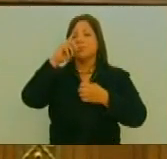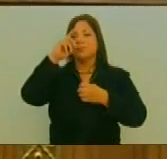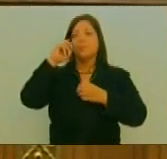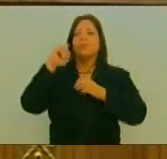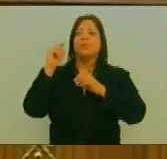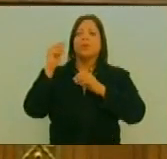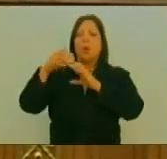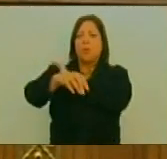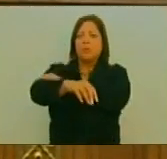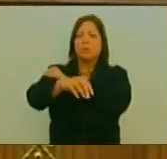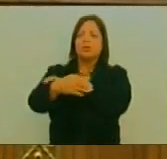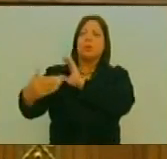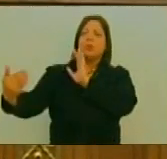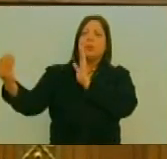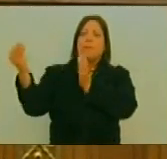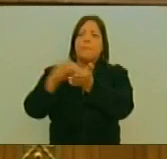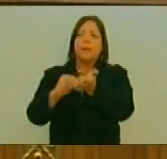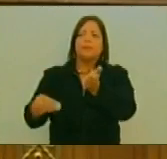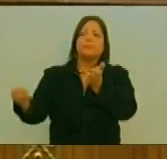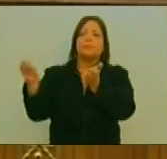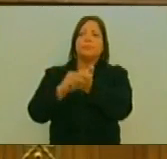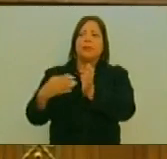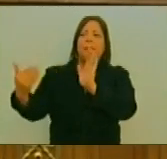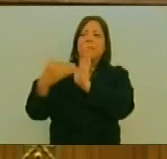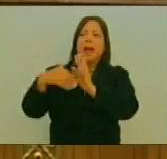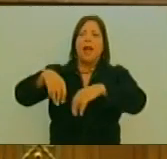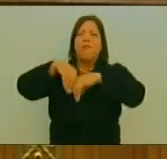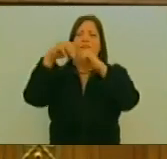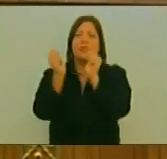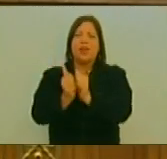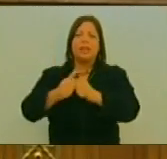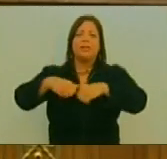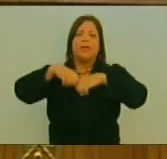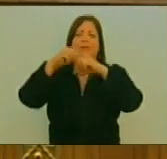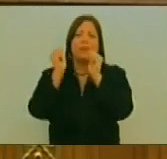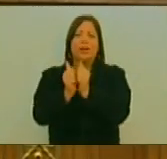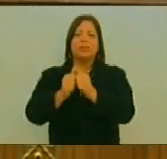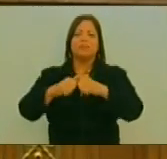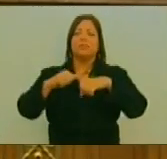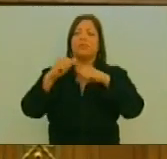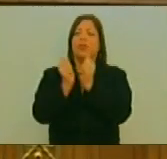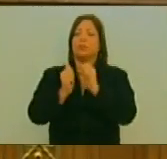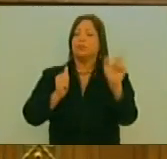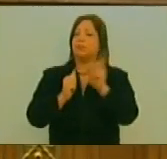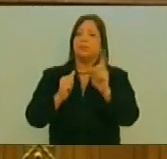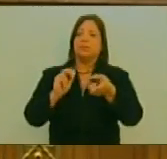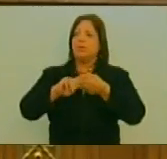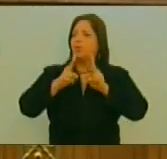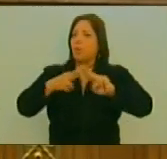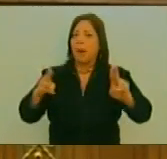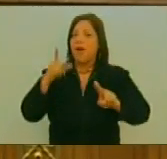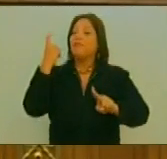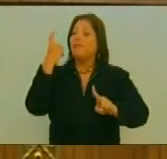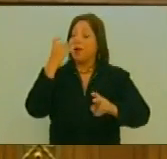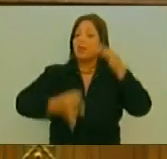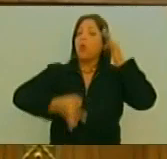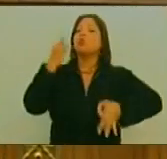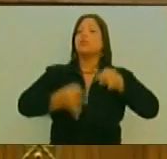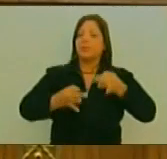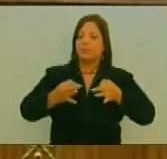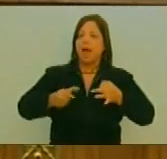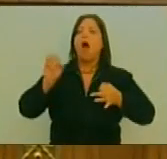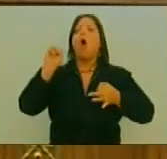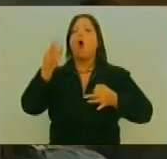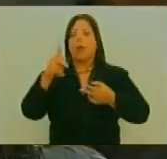Adversan Y Que Día A Día Están Apostando A La Violencia No Puede Haber Paz Si No Hay Justicia En Nuestro País